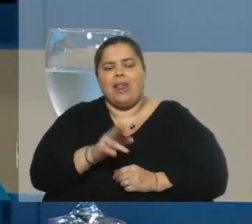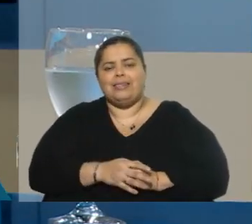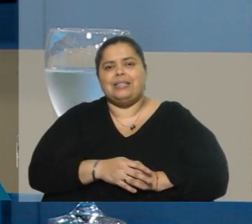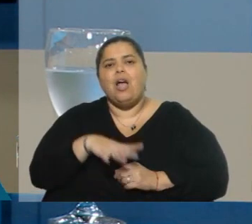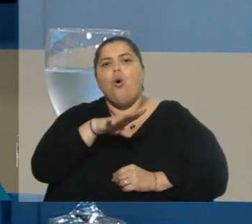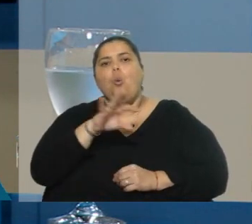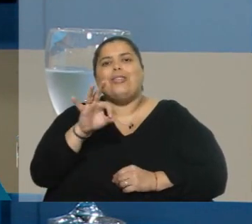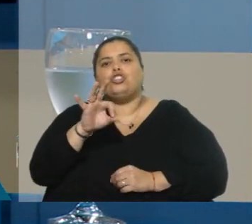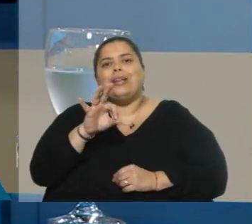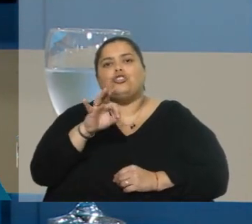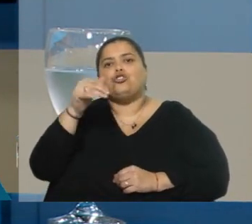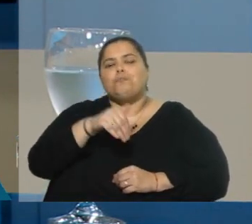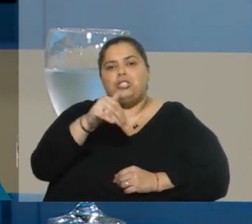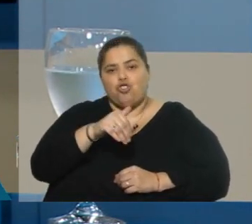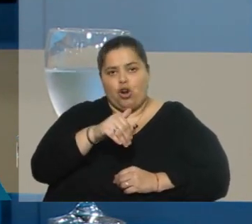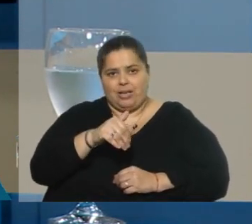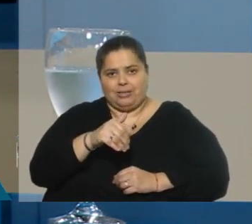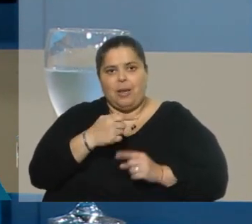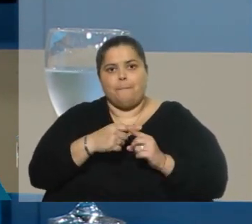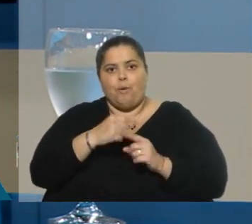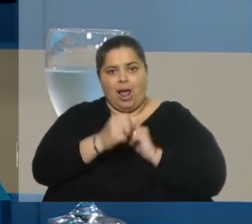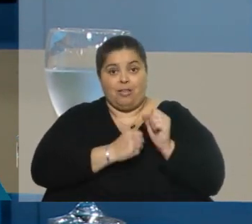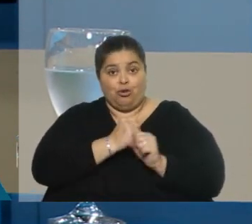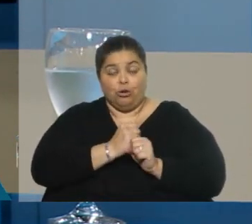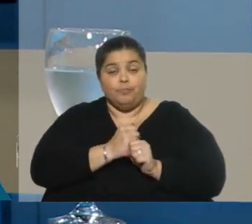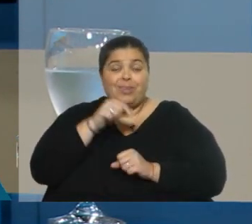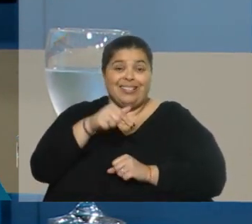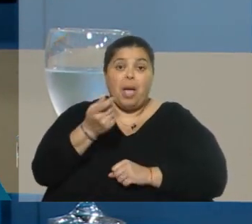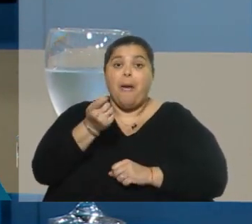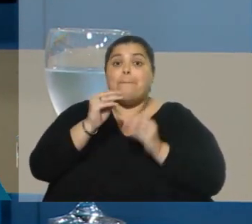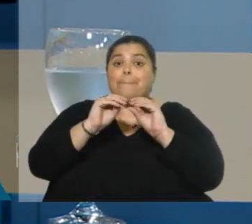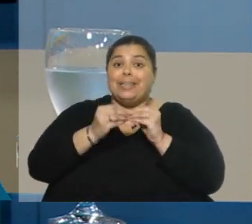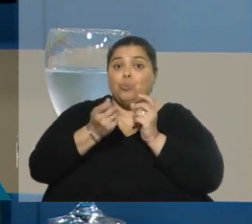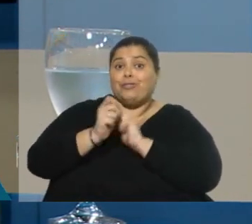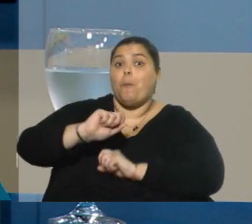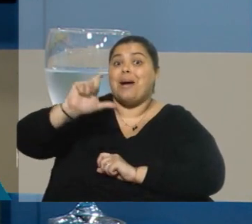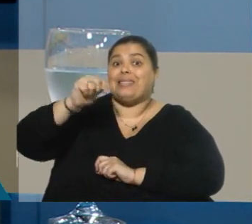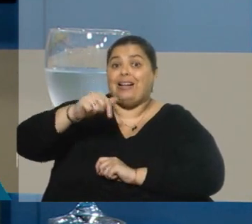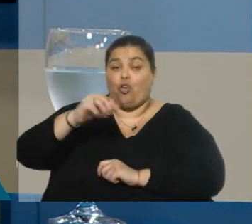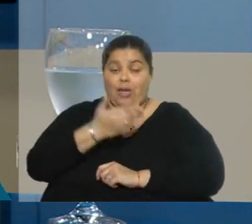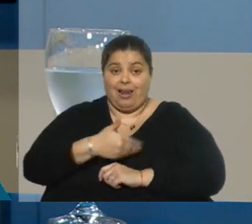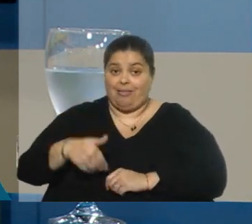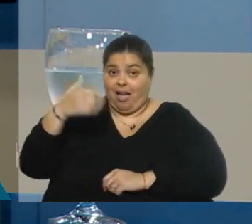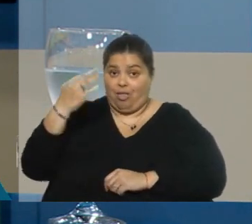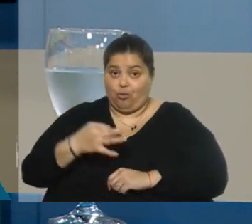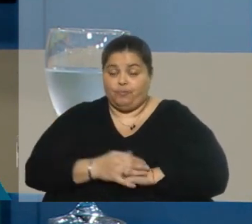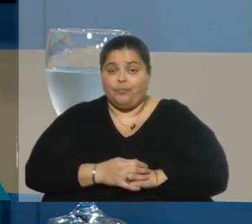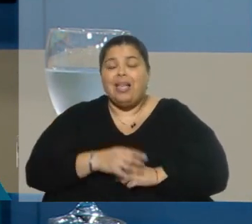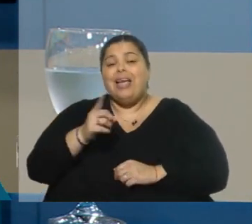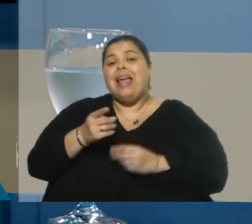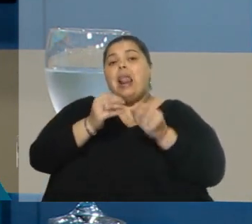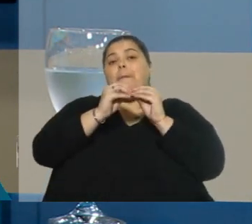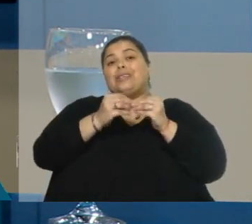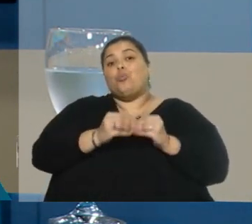400 millones de dólares por año. Es uno de los presupuestos más altos del Estado. En el presupuesto nacional, Leonardo, si ordenáramos a los